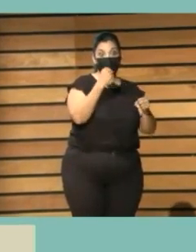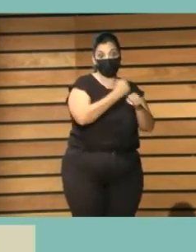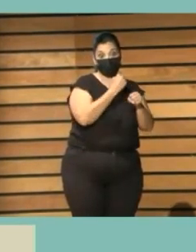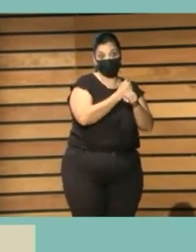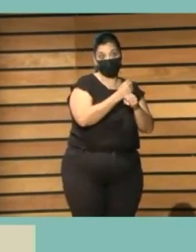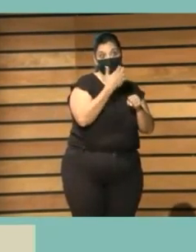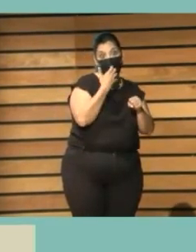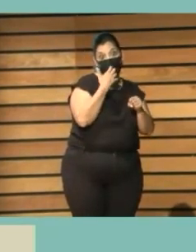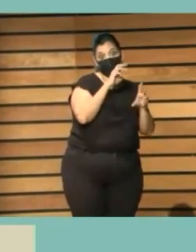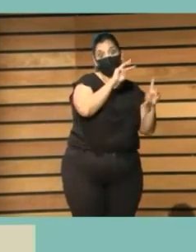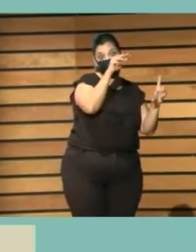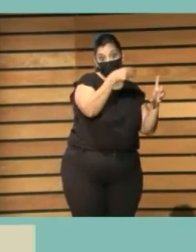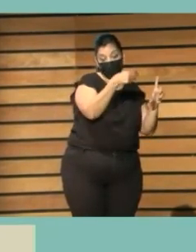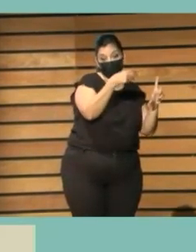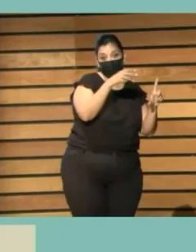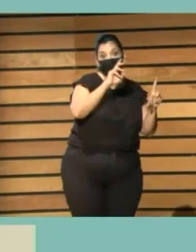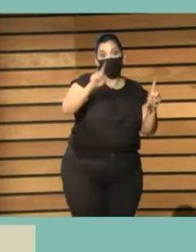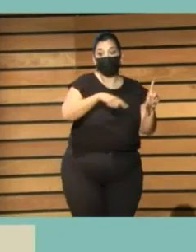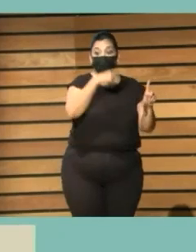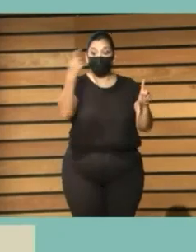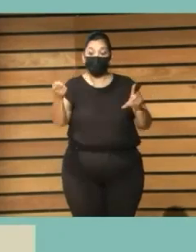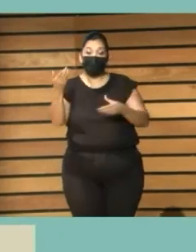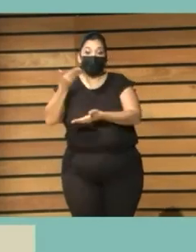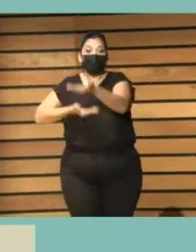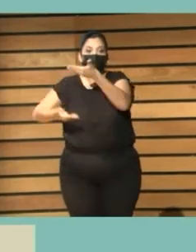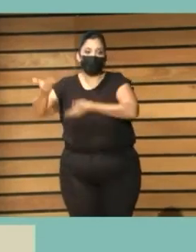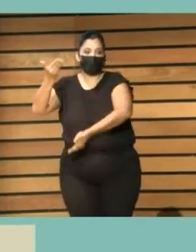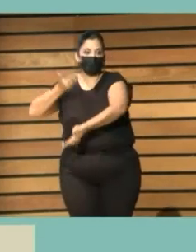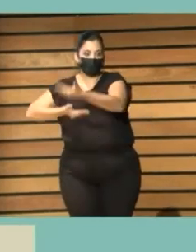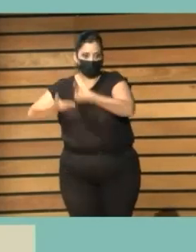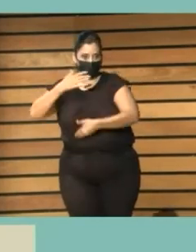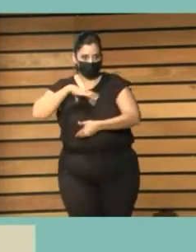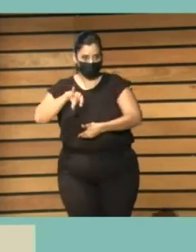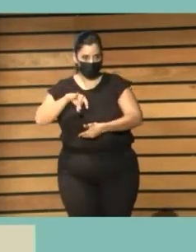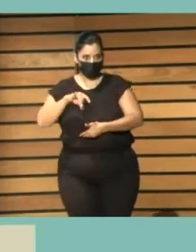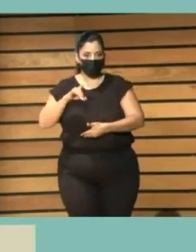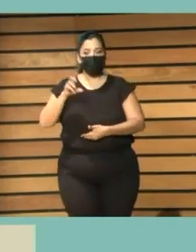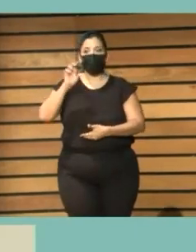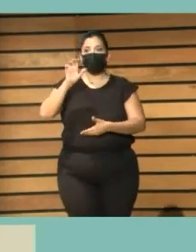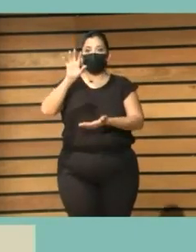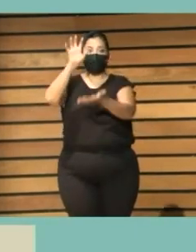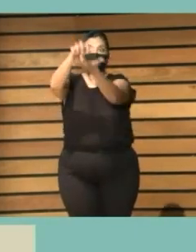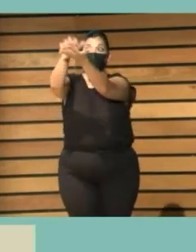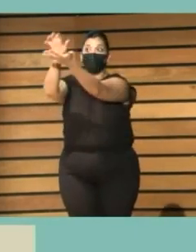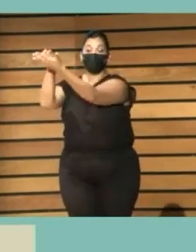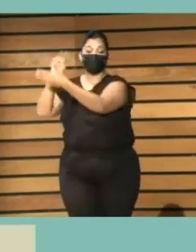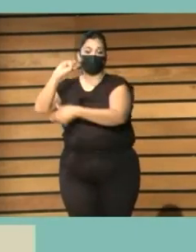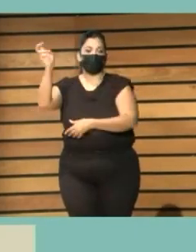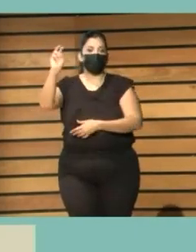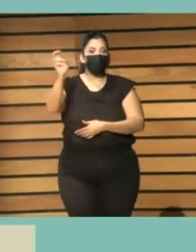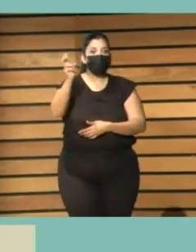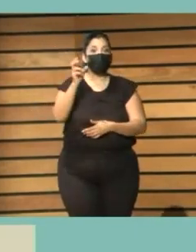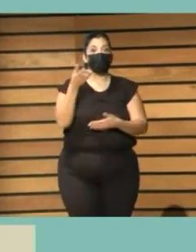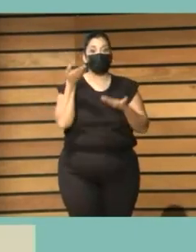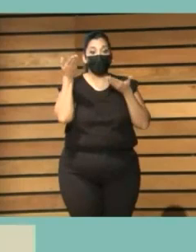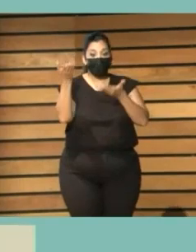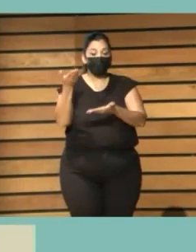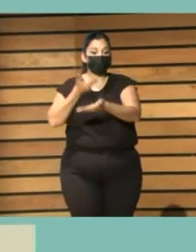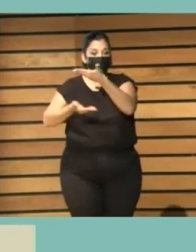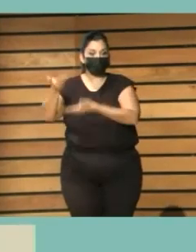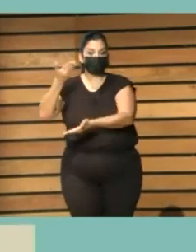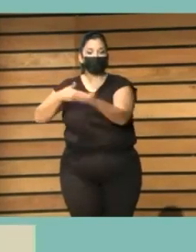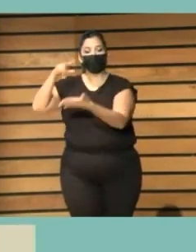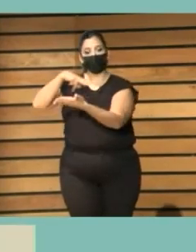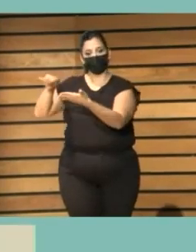colaborativos. A espacios colaborativos donde empezaran a compartir lecturas, etc. En el